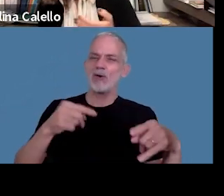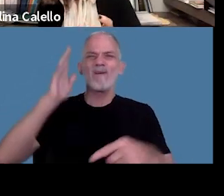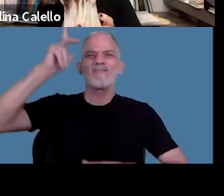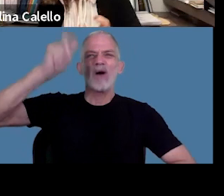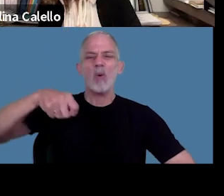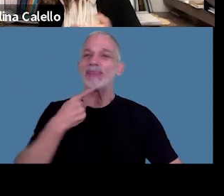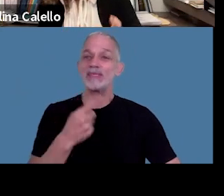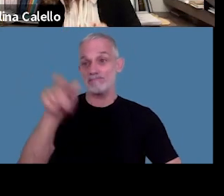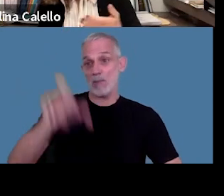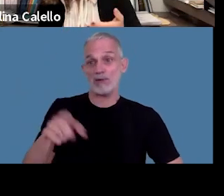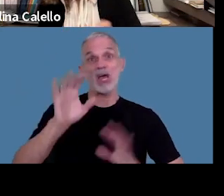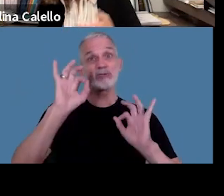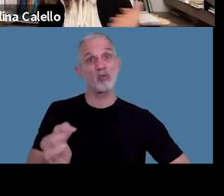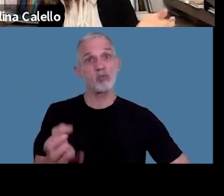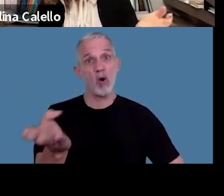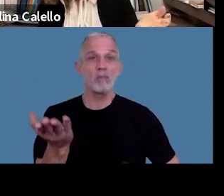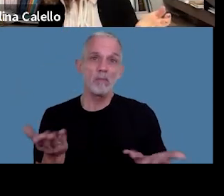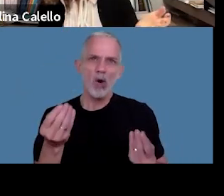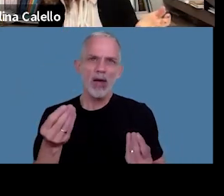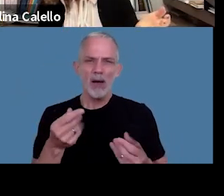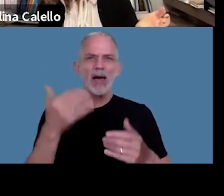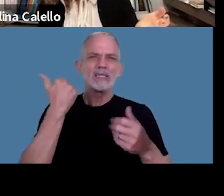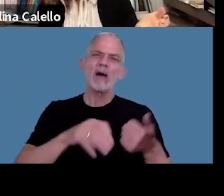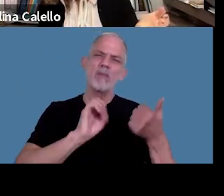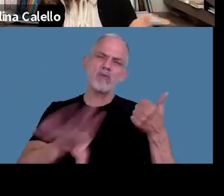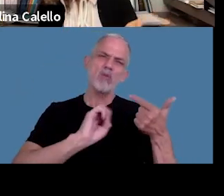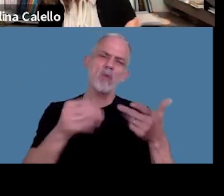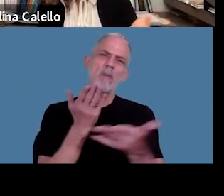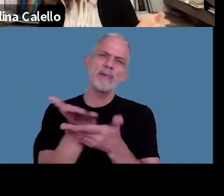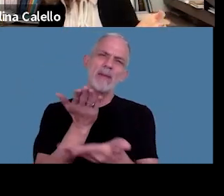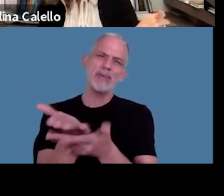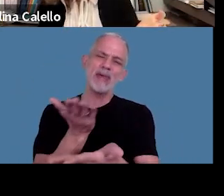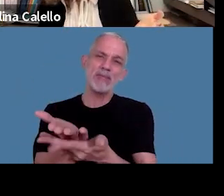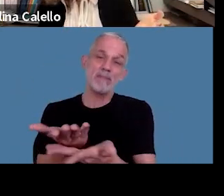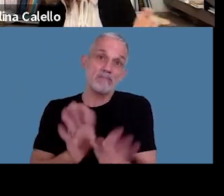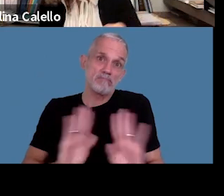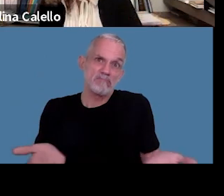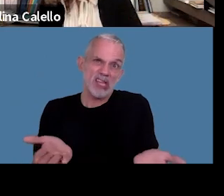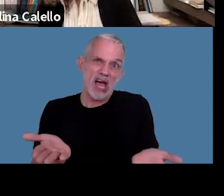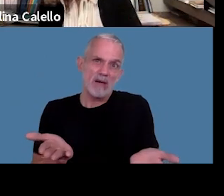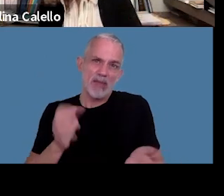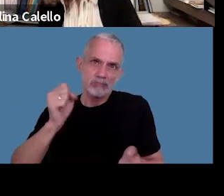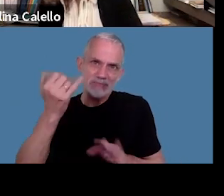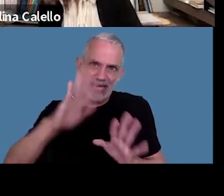el contribuyente estuvo enterado porque le cursaron un montón de requerimientos eso ocurrió